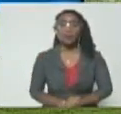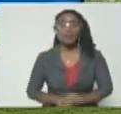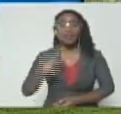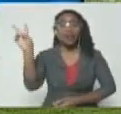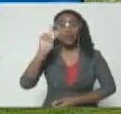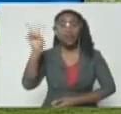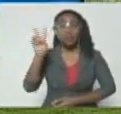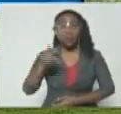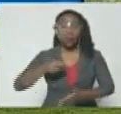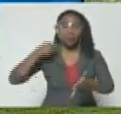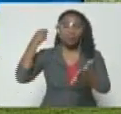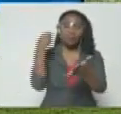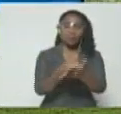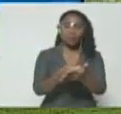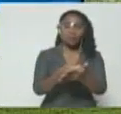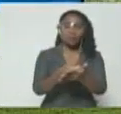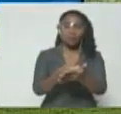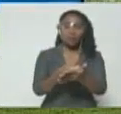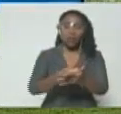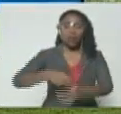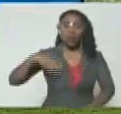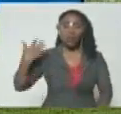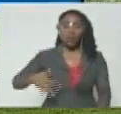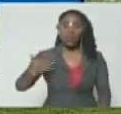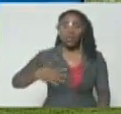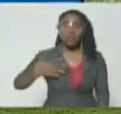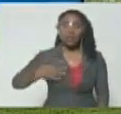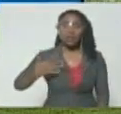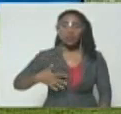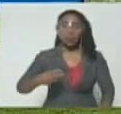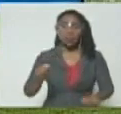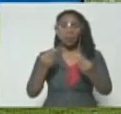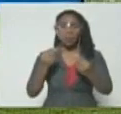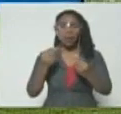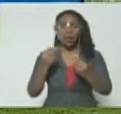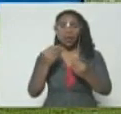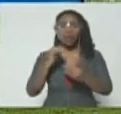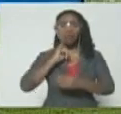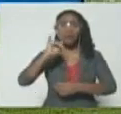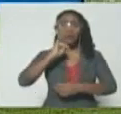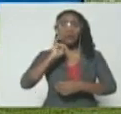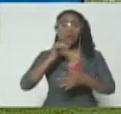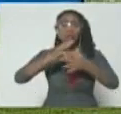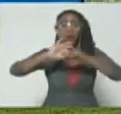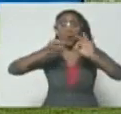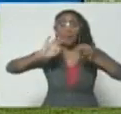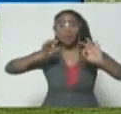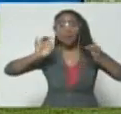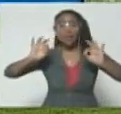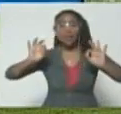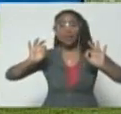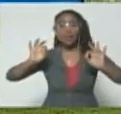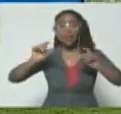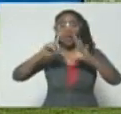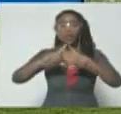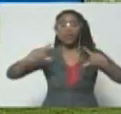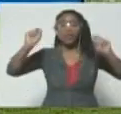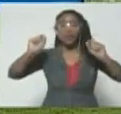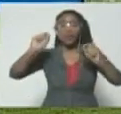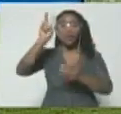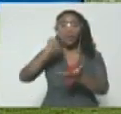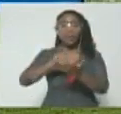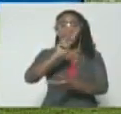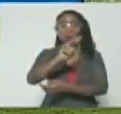Venezuela pagó los derechos para la transmisión de las Olimpiadas Tokio 2020.